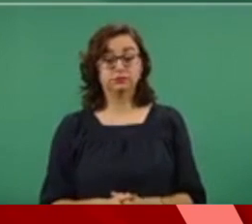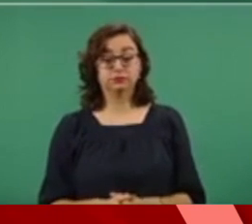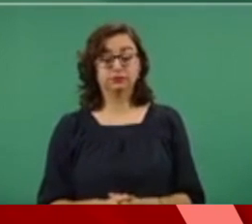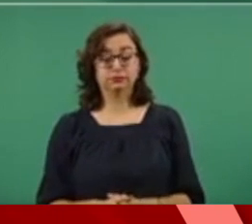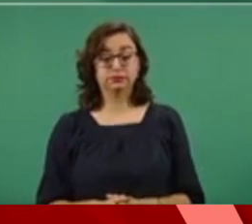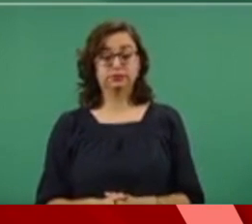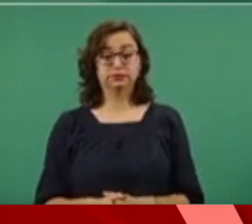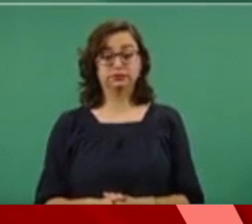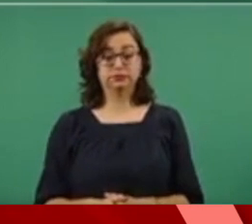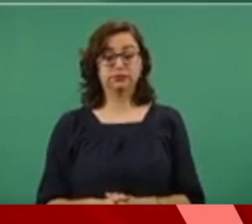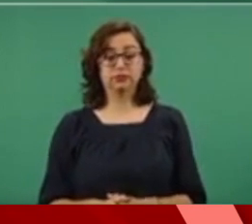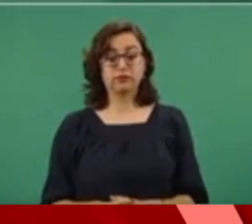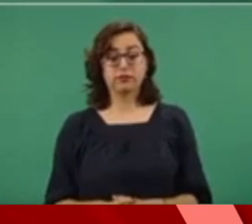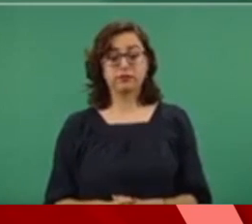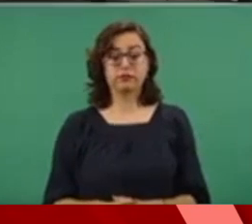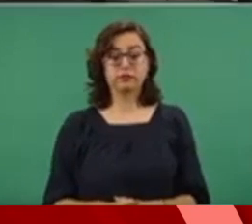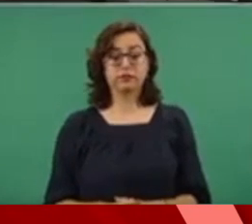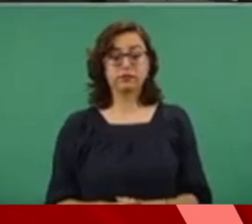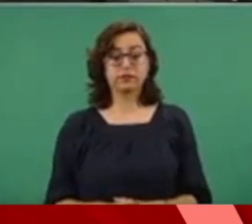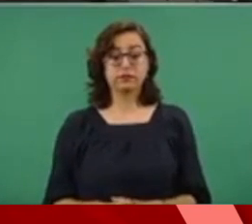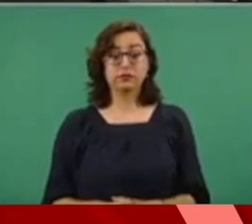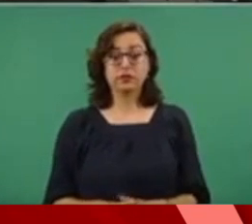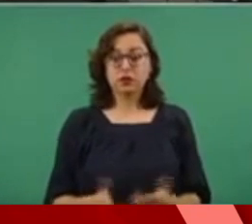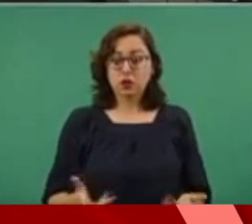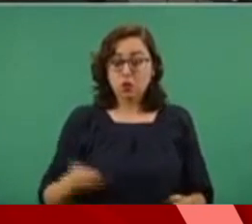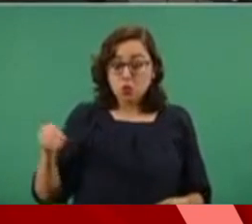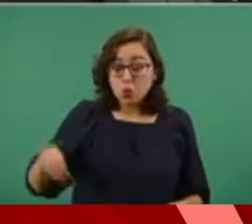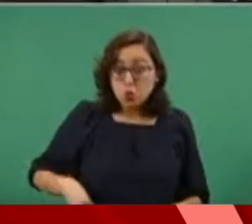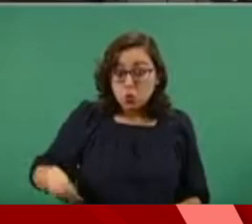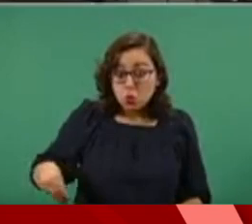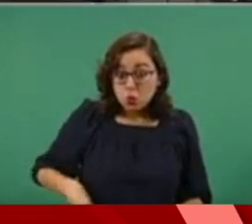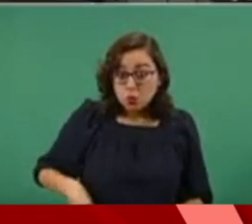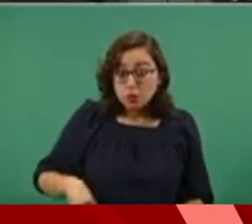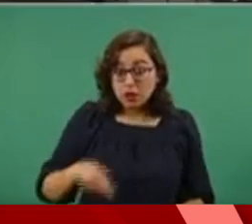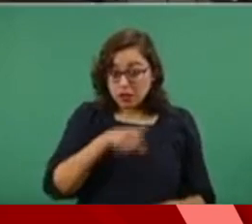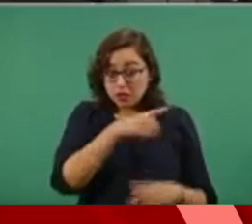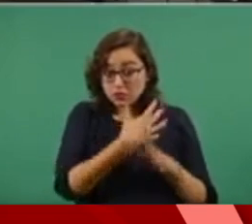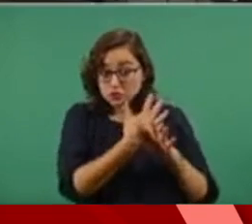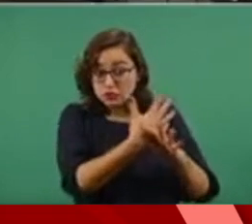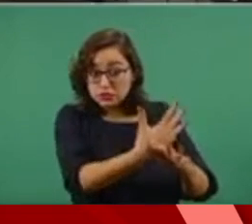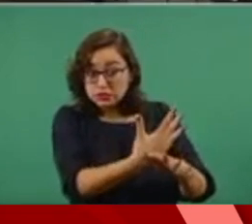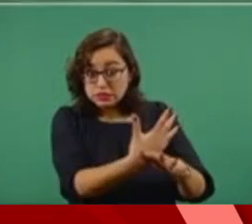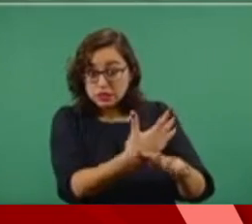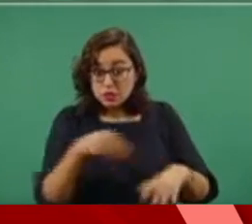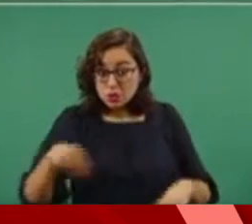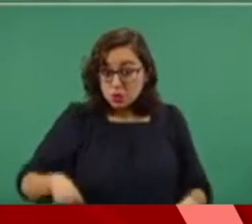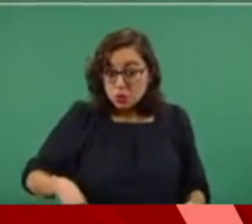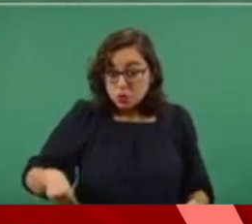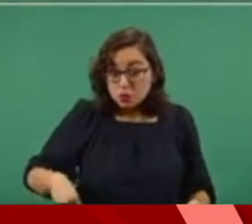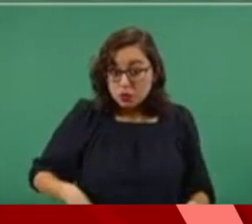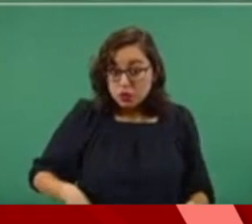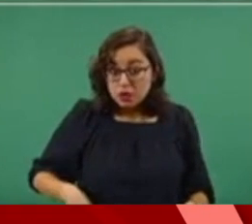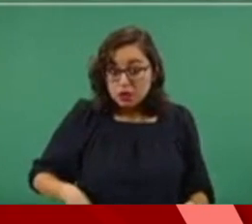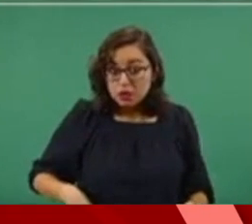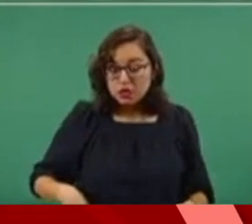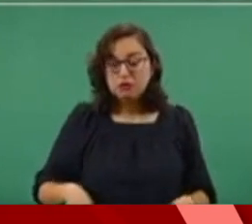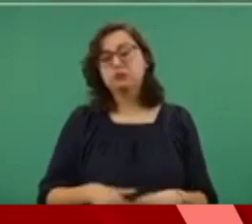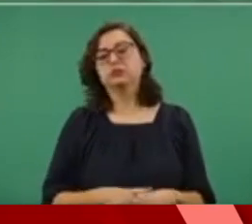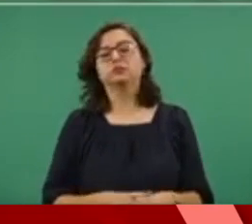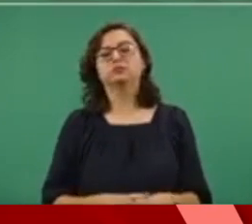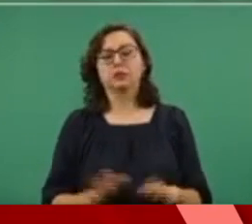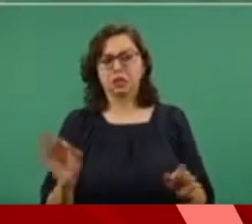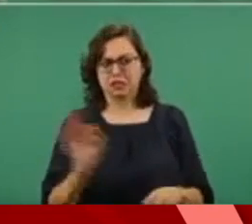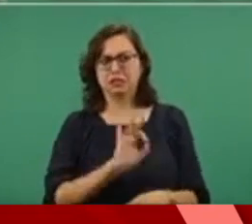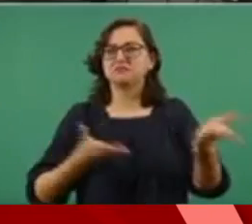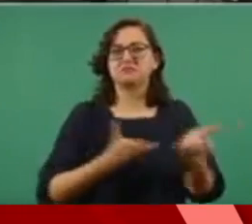Además, no sé si usaron la palabra culpable, porque puede ser que sea responsable, pero no